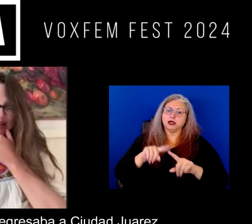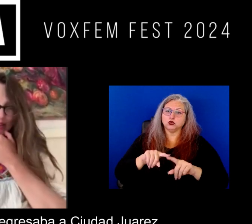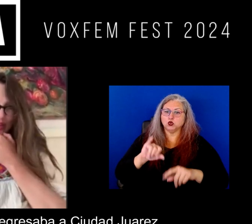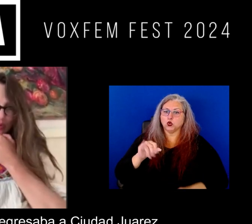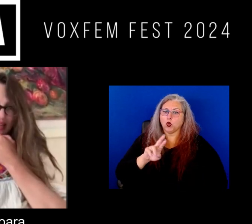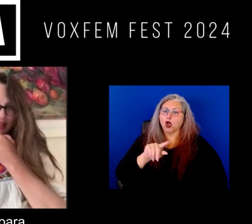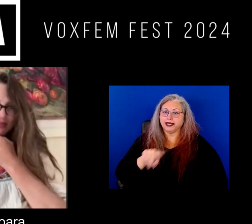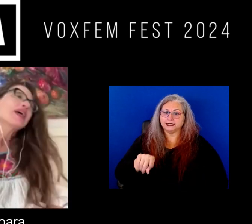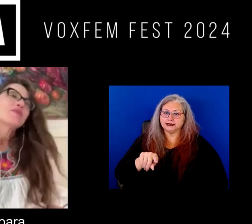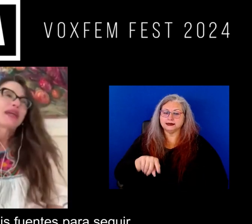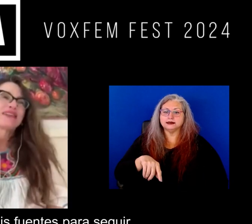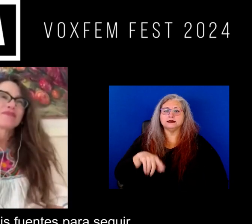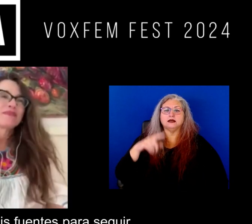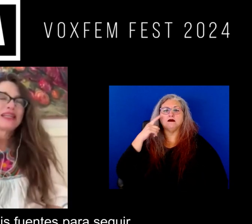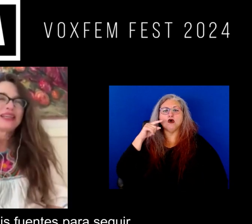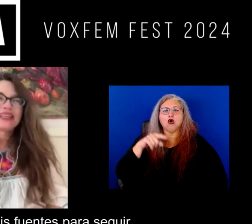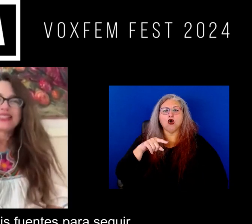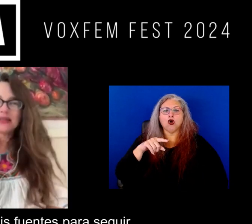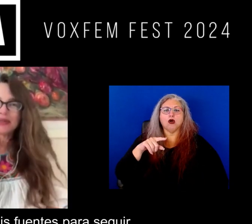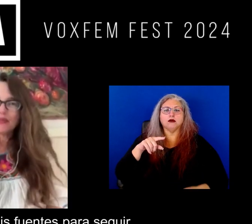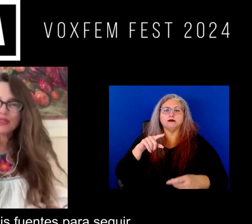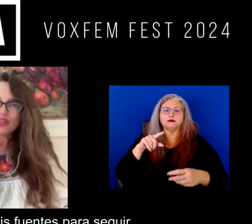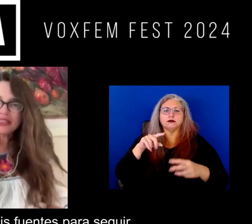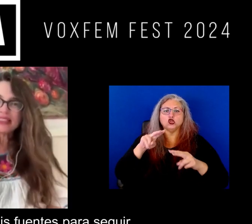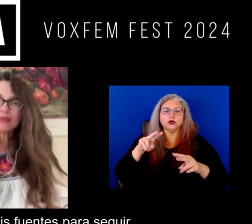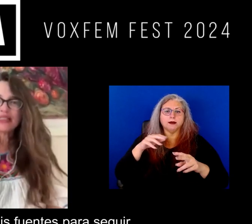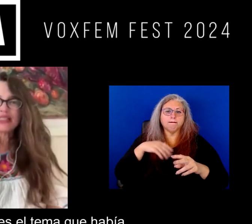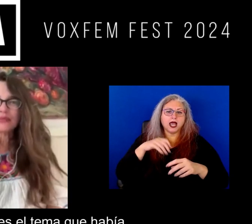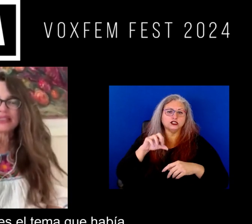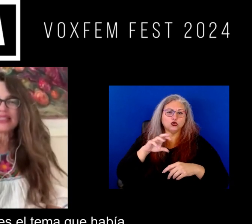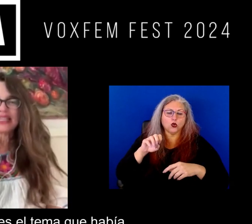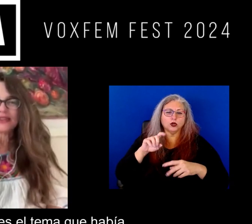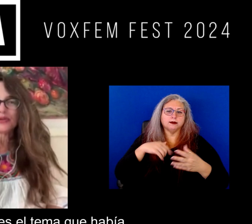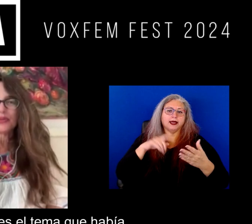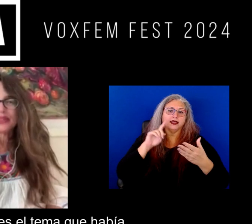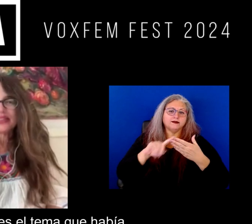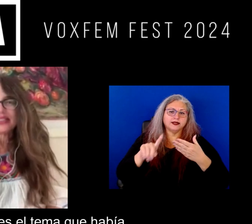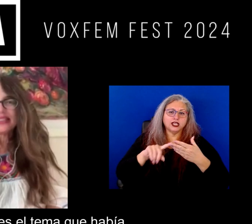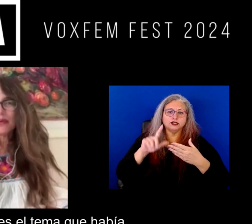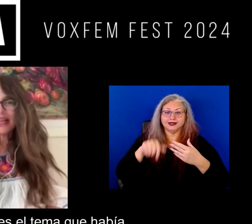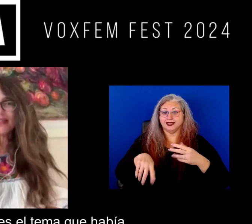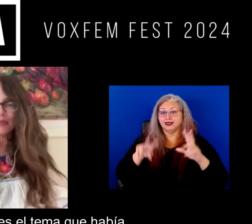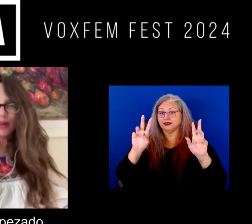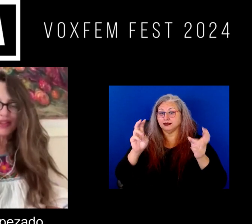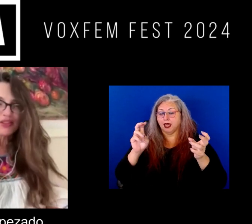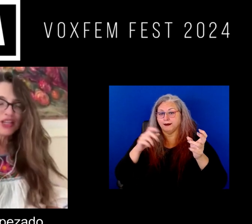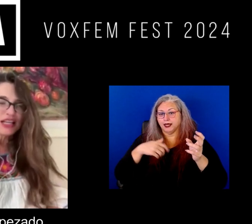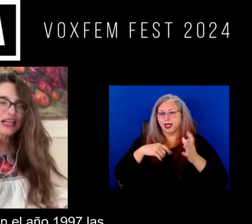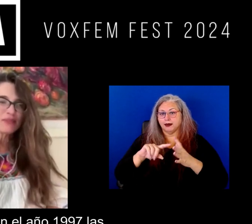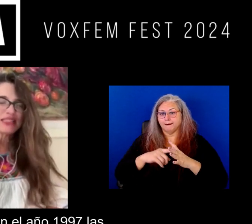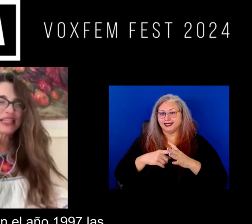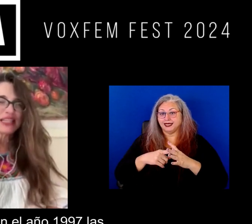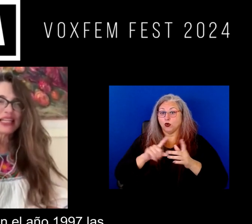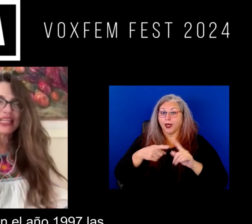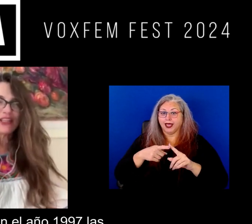regresaba a Ciudad Juárez ¿no? para seguir viendo a mis fuentes para seguir investigando pues el tema que había empezado